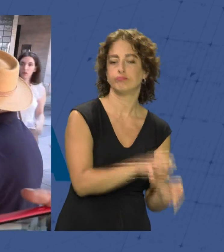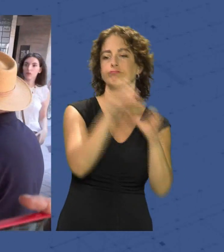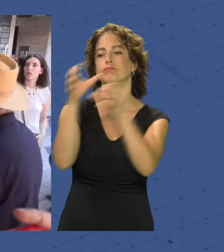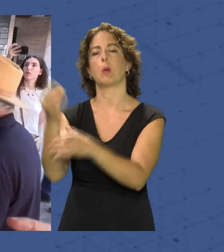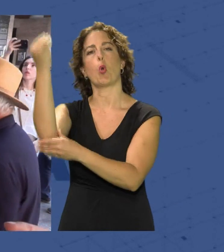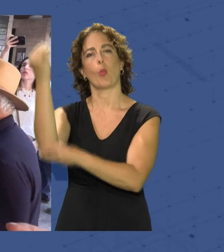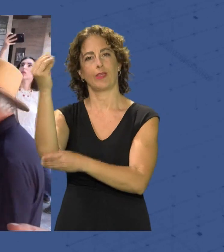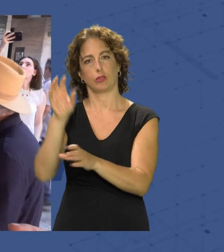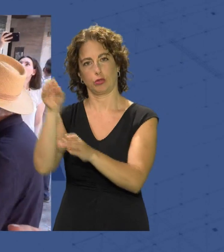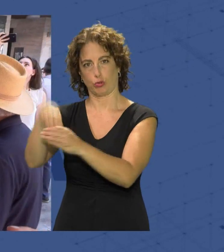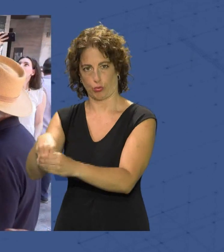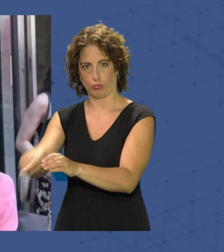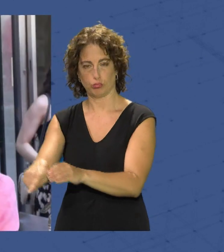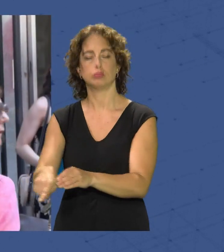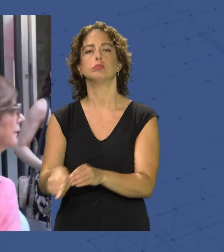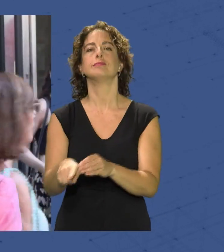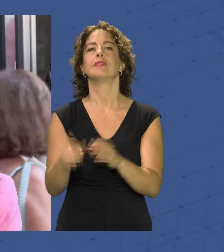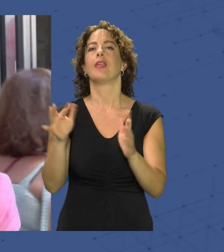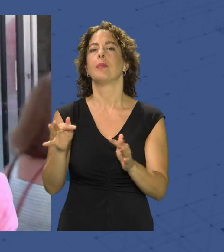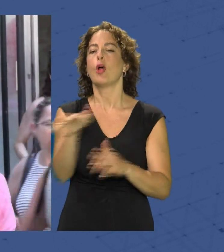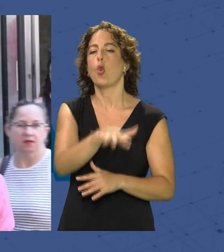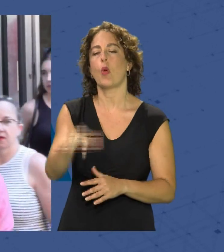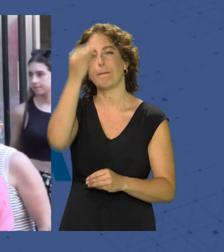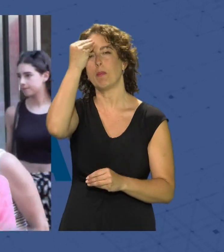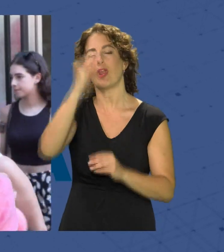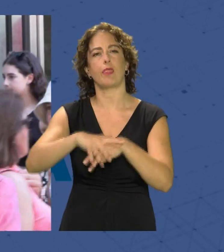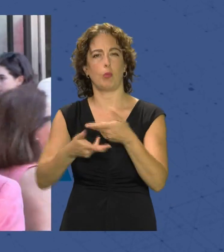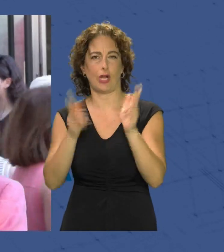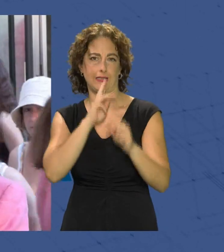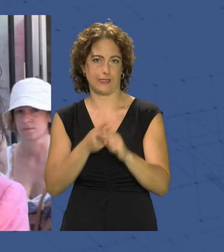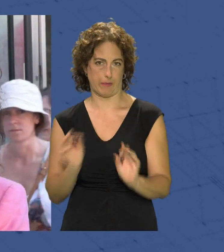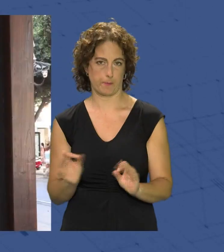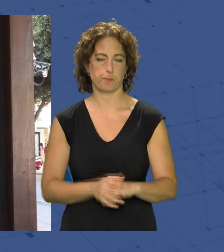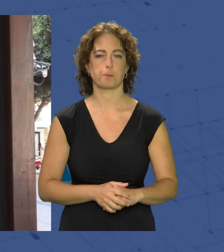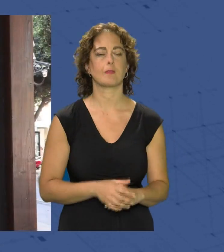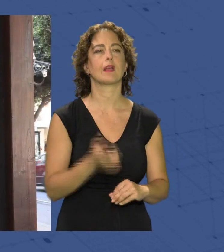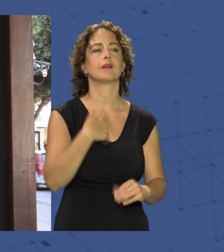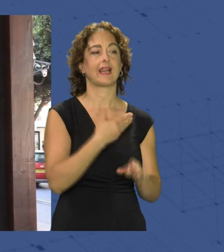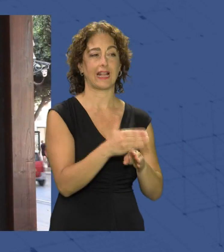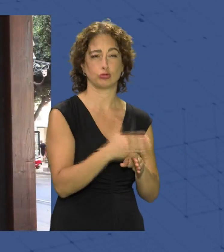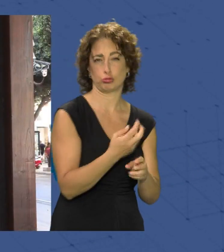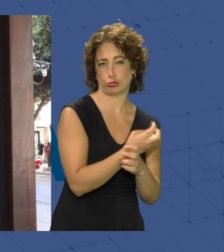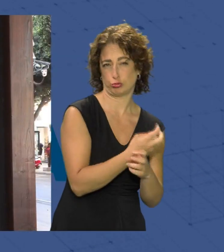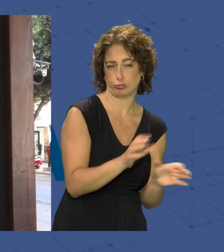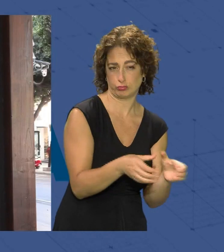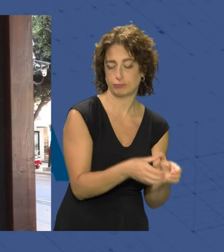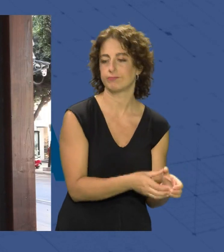además va a ser reconocido como lugar de memoria democrática y trasladaremos los restos allí cerca del monumento no sabemos todavía